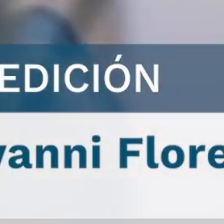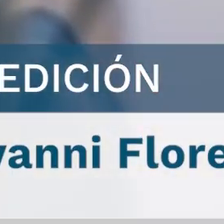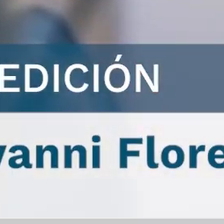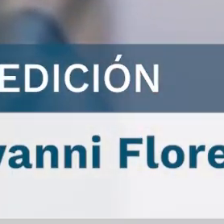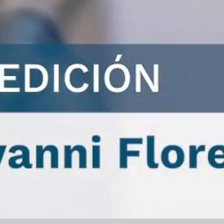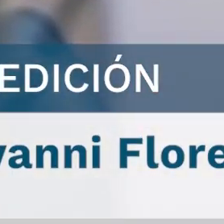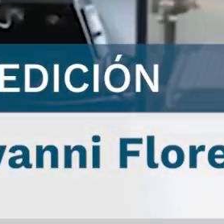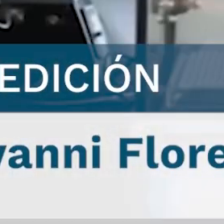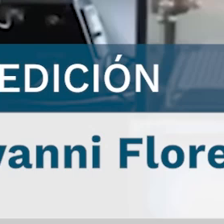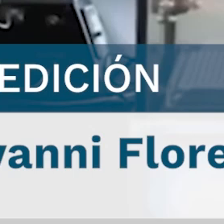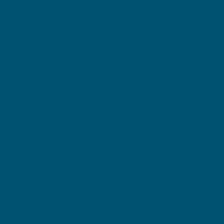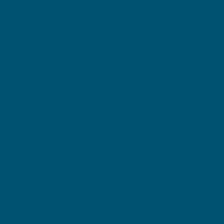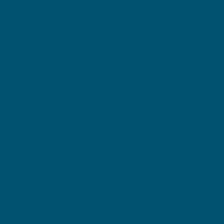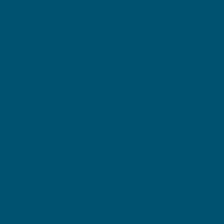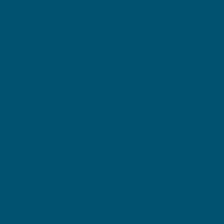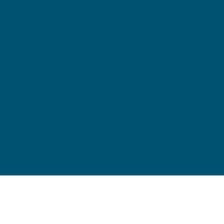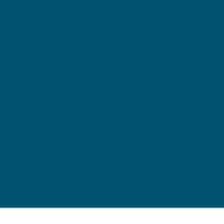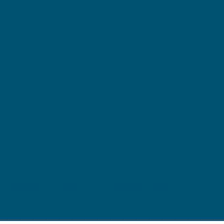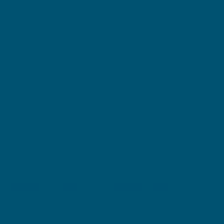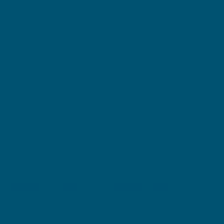que había en ese momento.